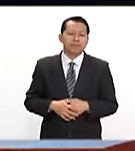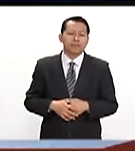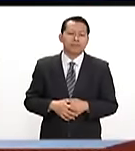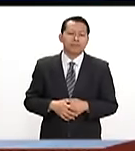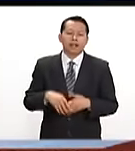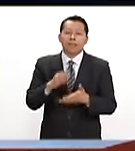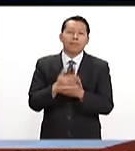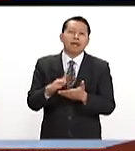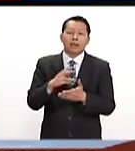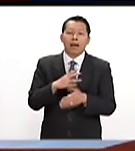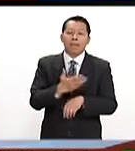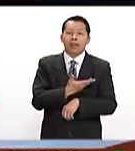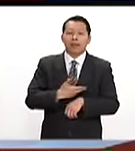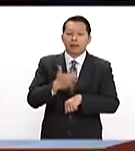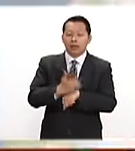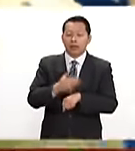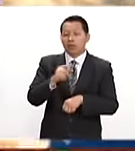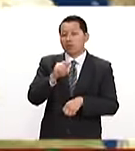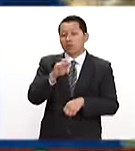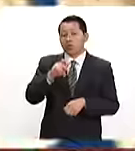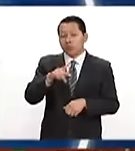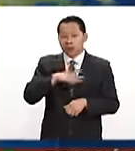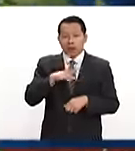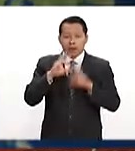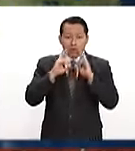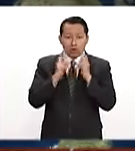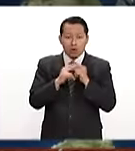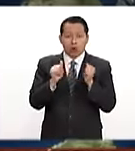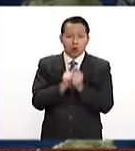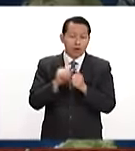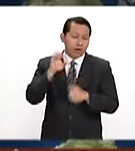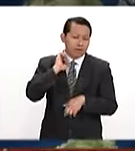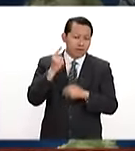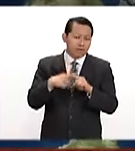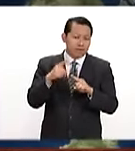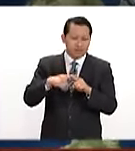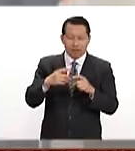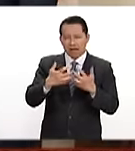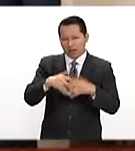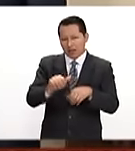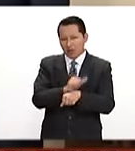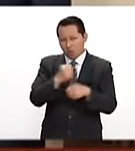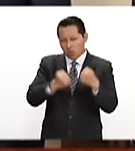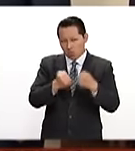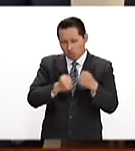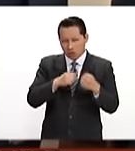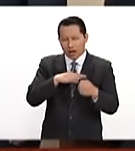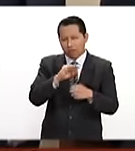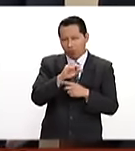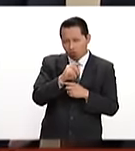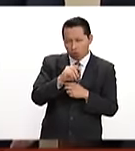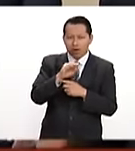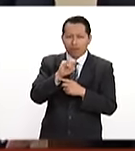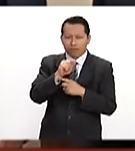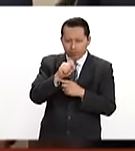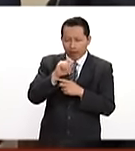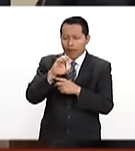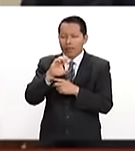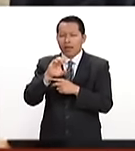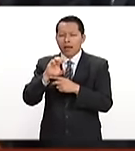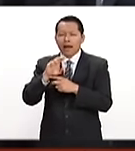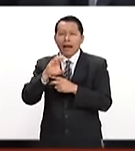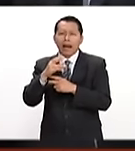Además, el presidente de los Estados Unidos, Donald Trump, se reunió con ejecutivos de las automotrices General Motors, Ford, Fiat, Chrysler.